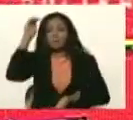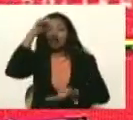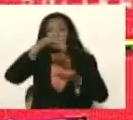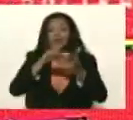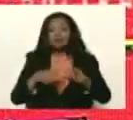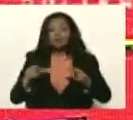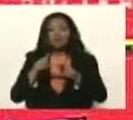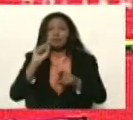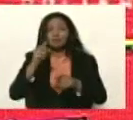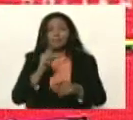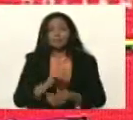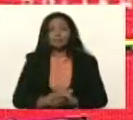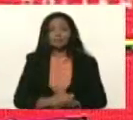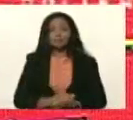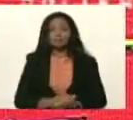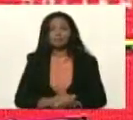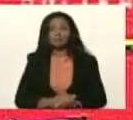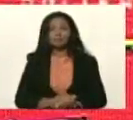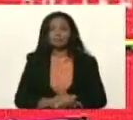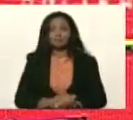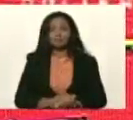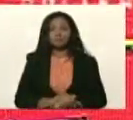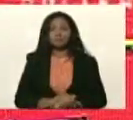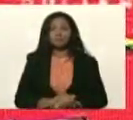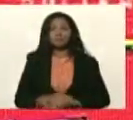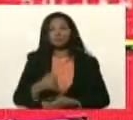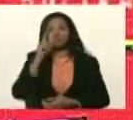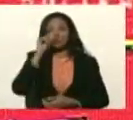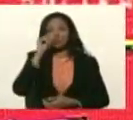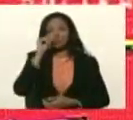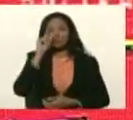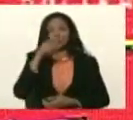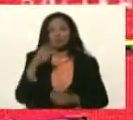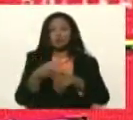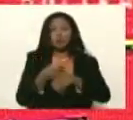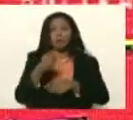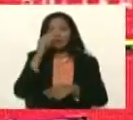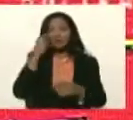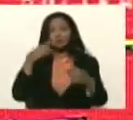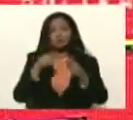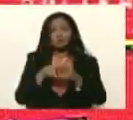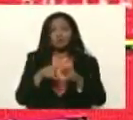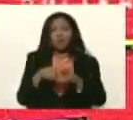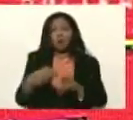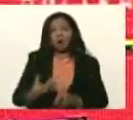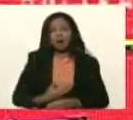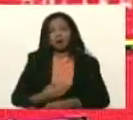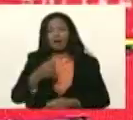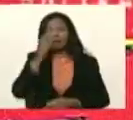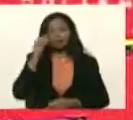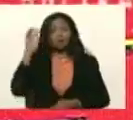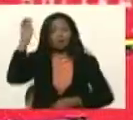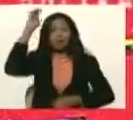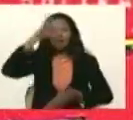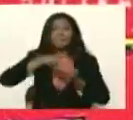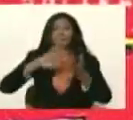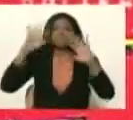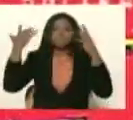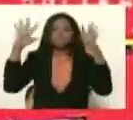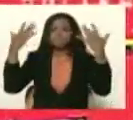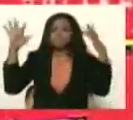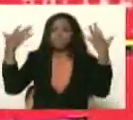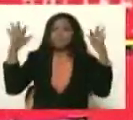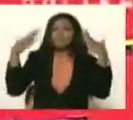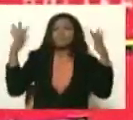está Rodolfo Marcos Torres don Rodolfo Marcos Torres gobernador los alcaldes de Aragua por favor aplaudir a su